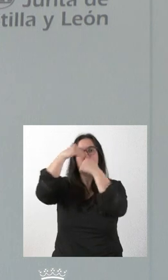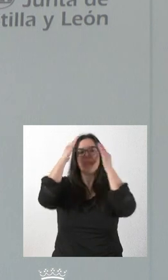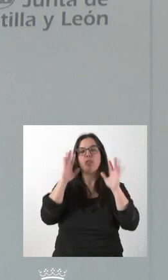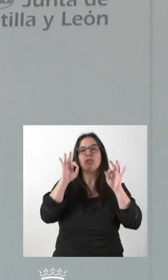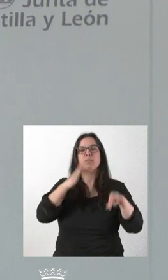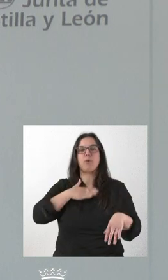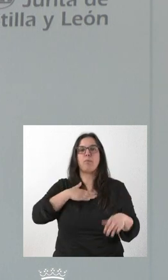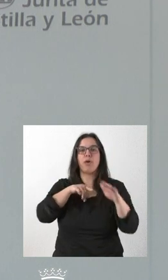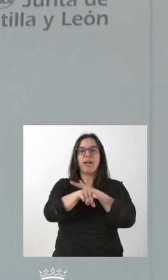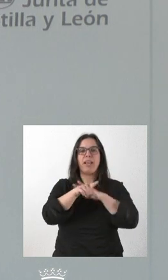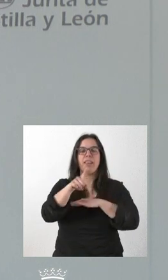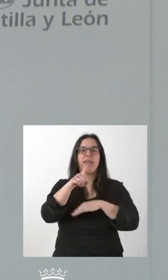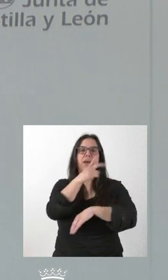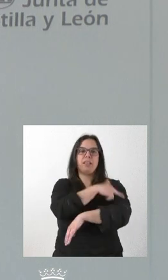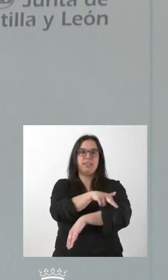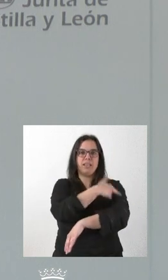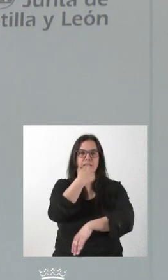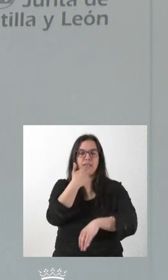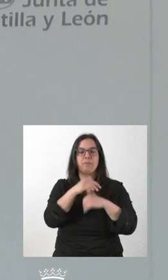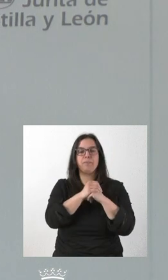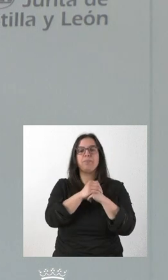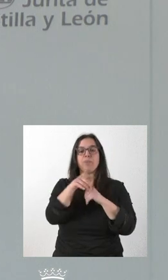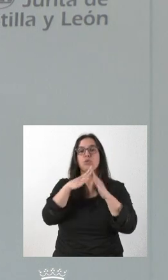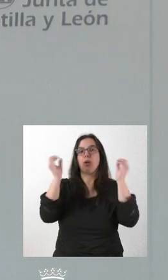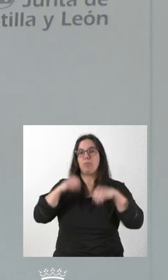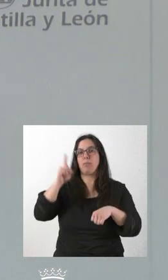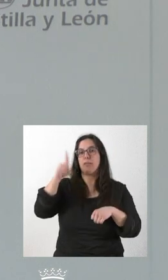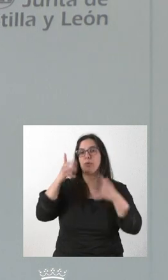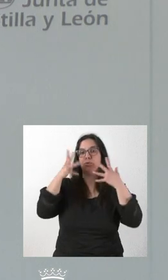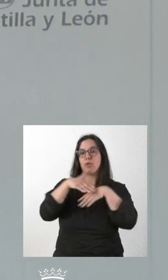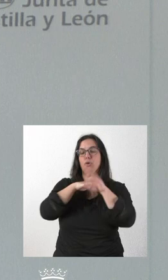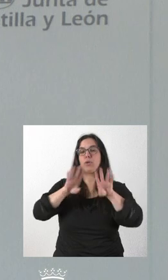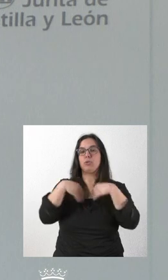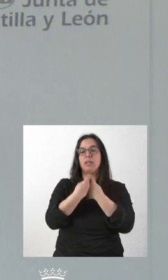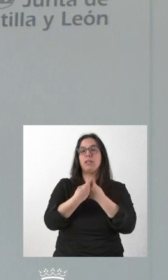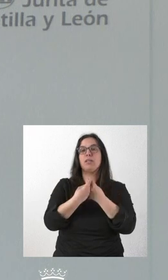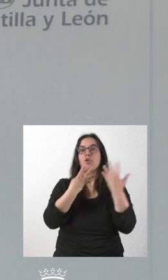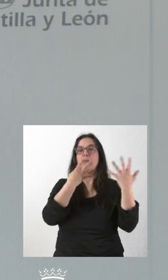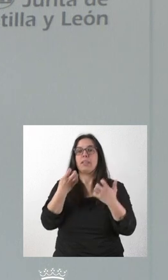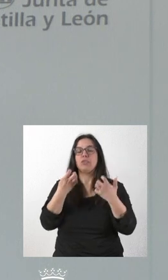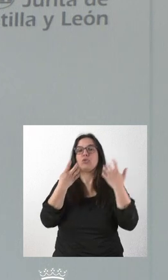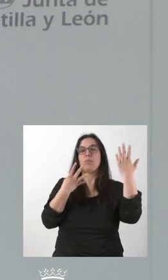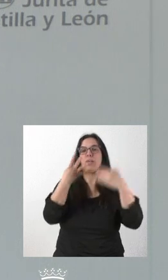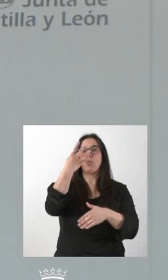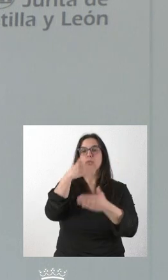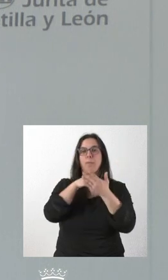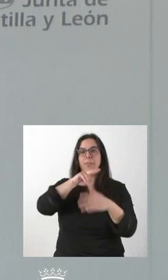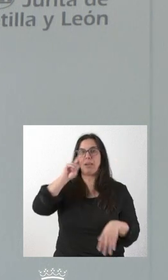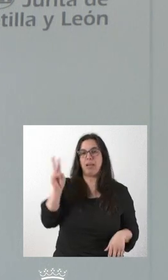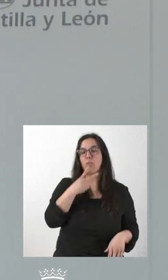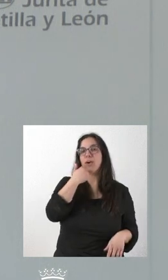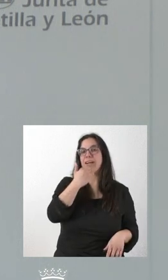Gerencia Regional de Salud de SACIL. Ha sido objeto de aprobación por el Consejo de Gobierno por un importe de 994.000 euros, casi,